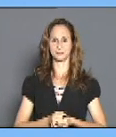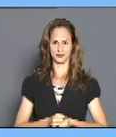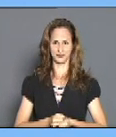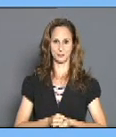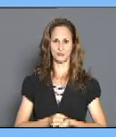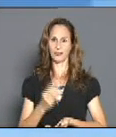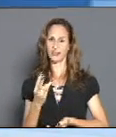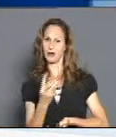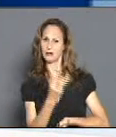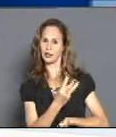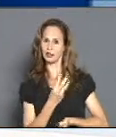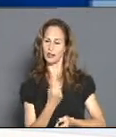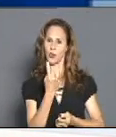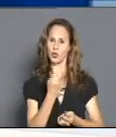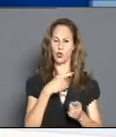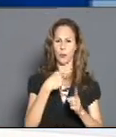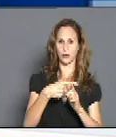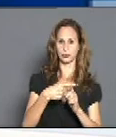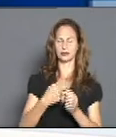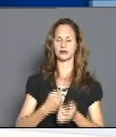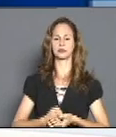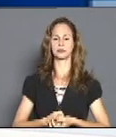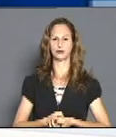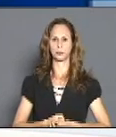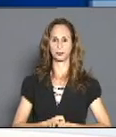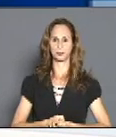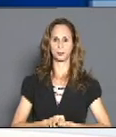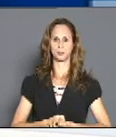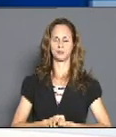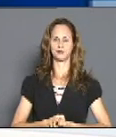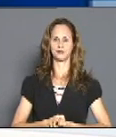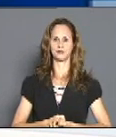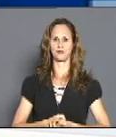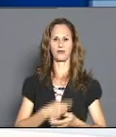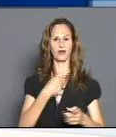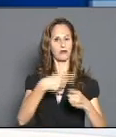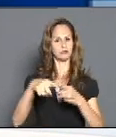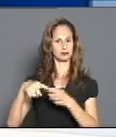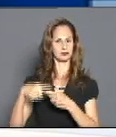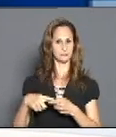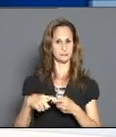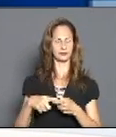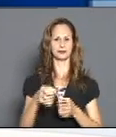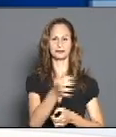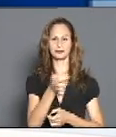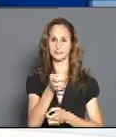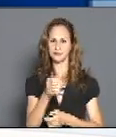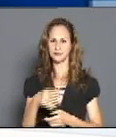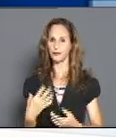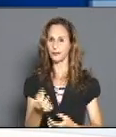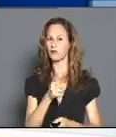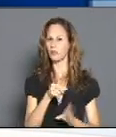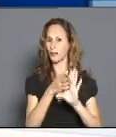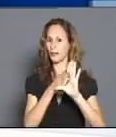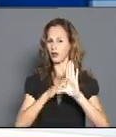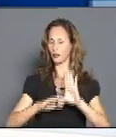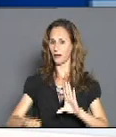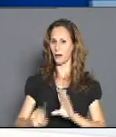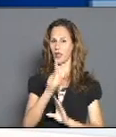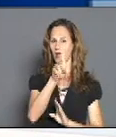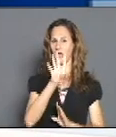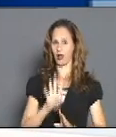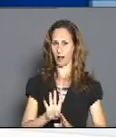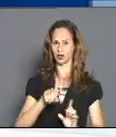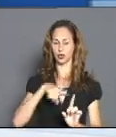Ricardo con un positivo a la enfermedad. Continuamos con el resto de los territorios. la siguiente imagen, municipio de Jibara, 14